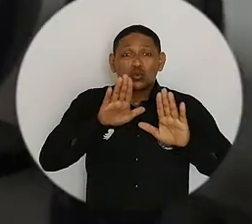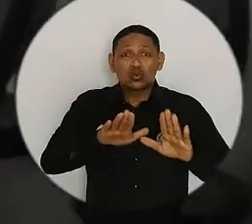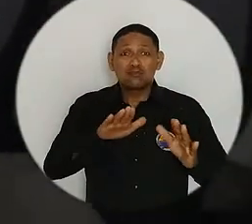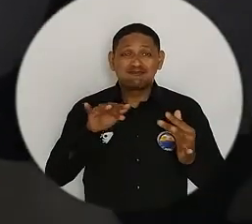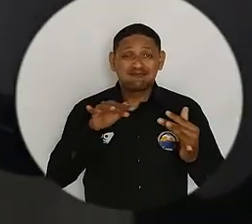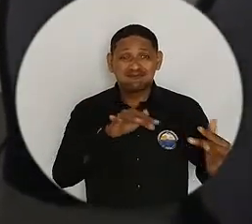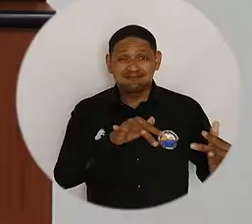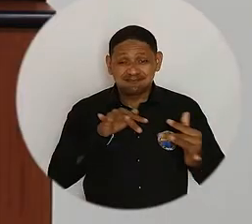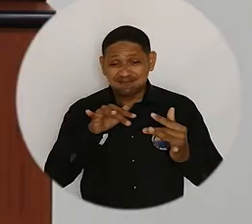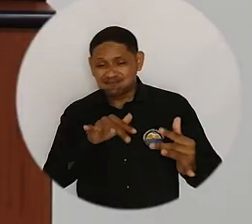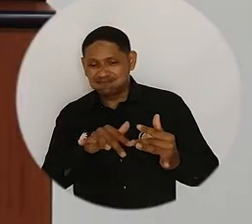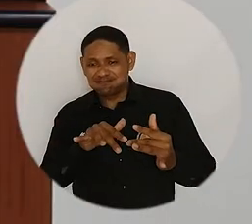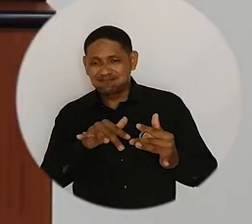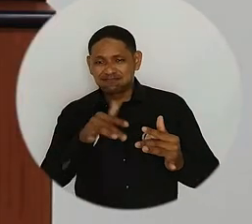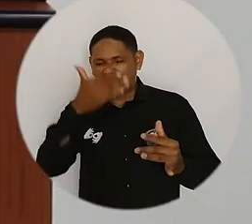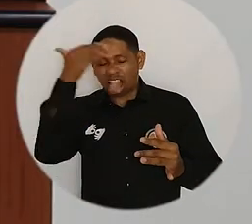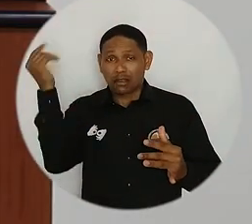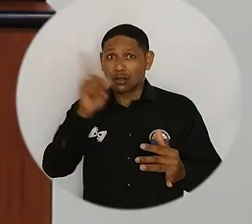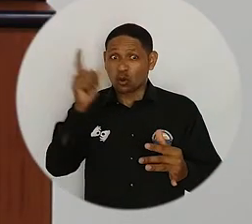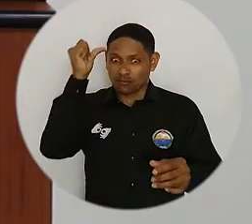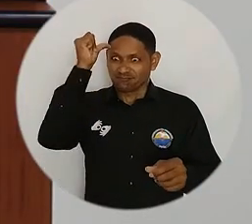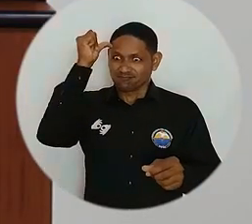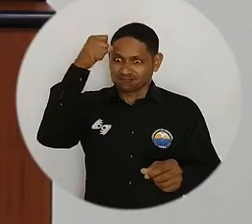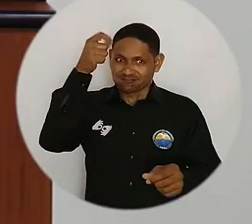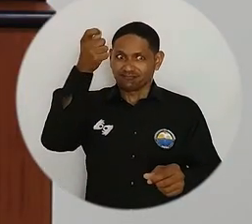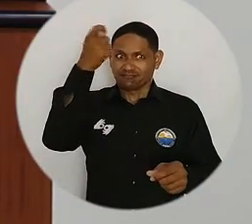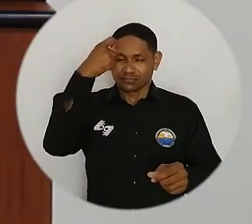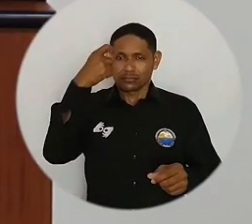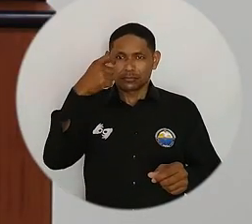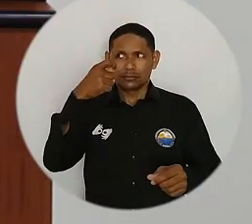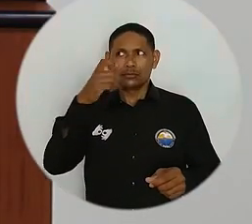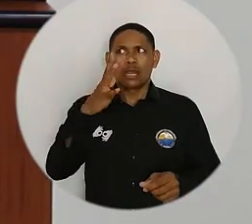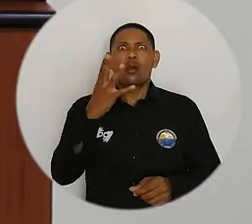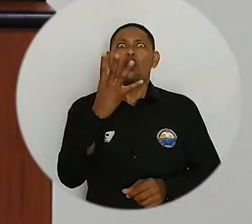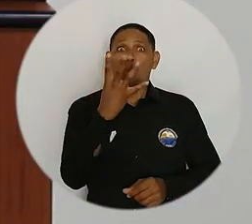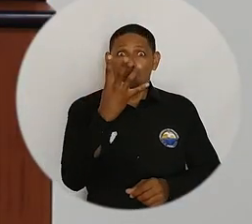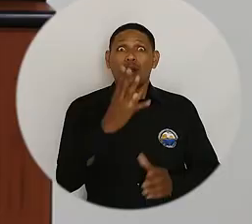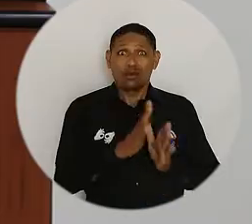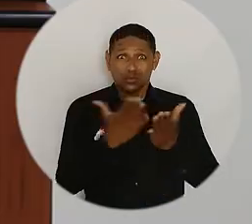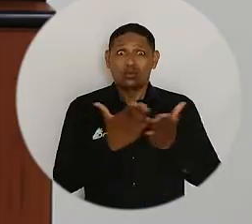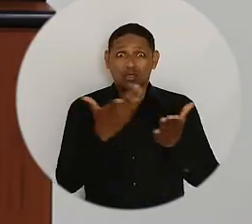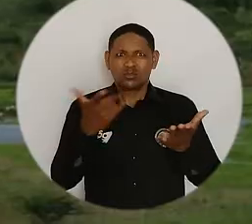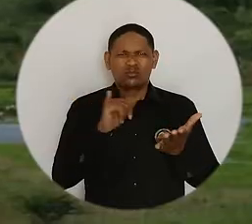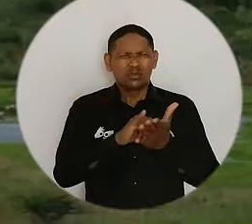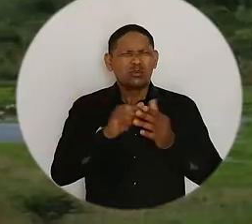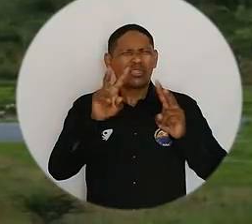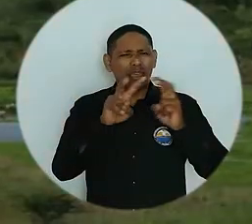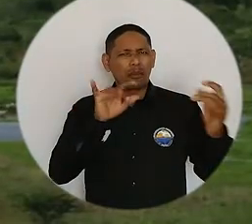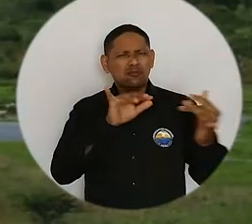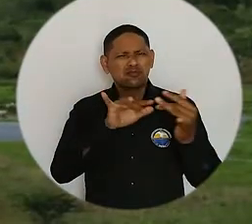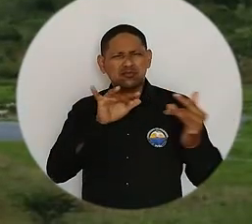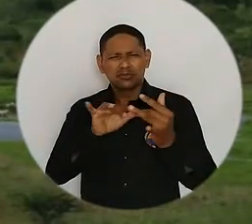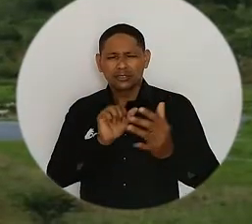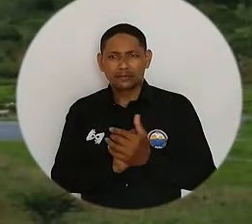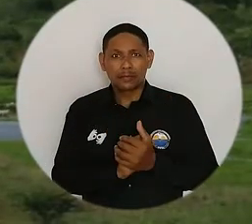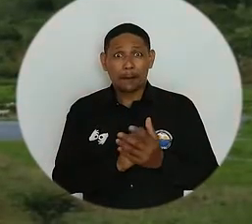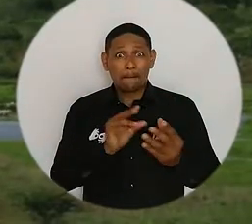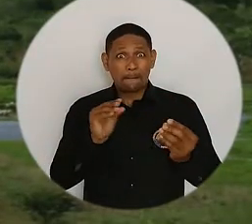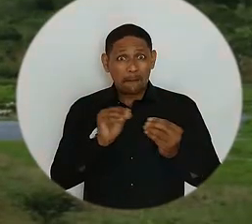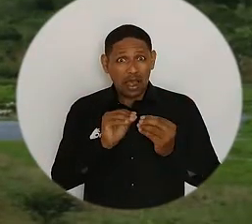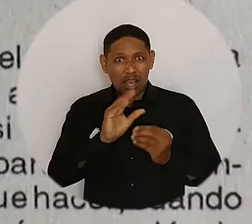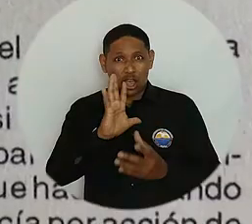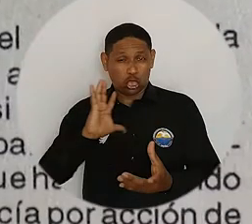las memorias del conflicto. Y este, pues, es casi nuestro cuarto libro sobre conflicto y nuestro séptimo